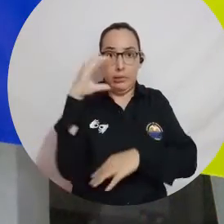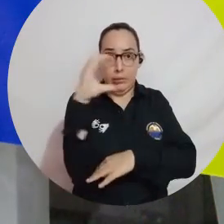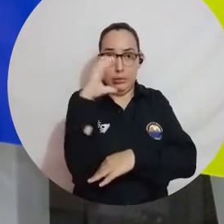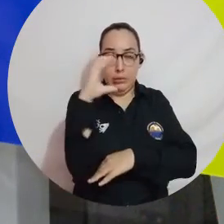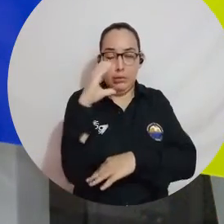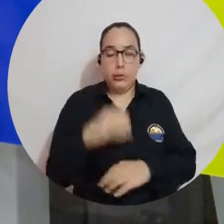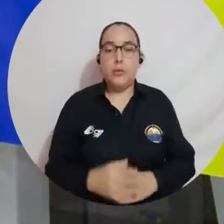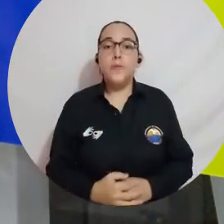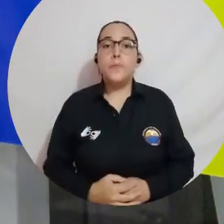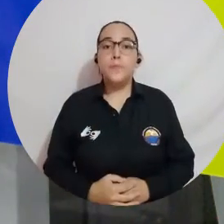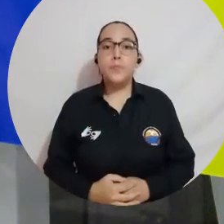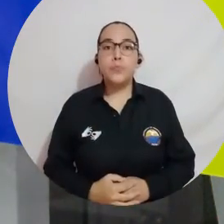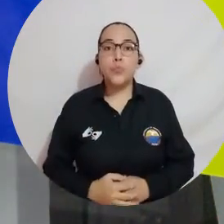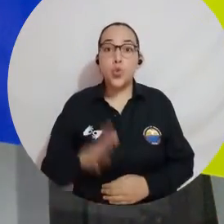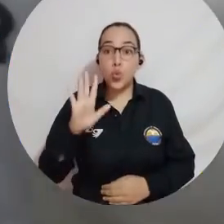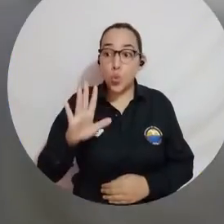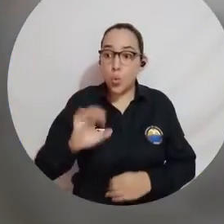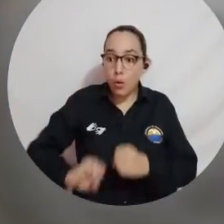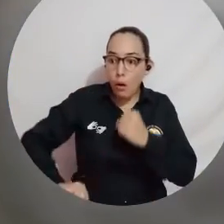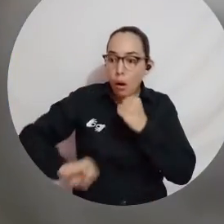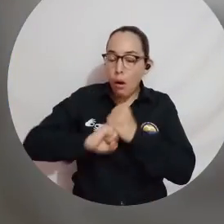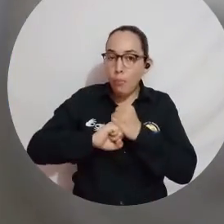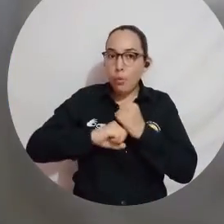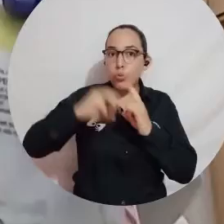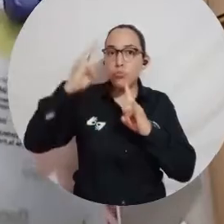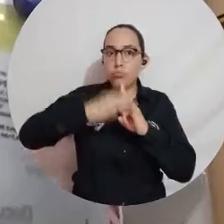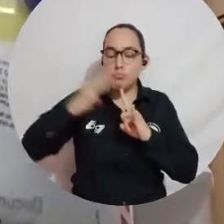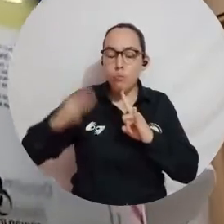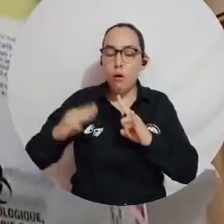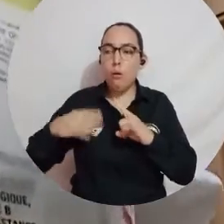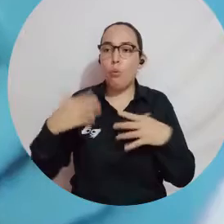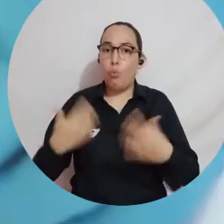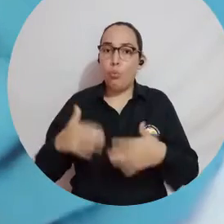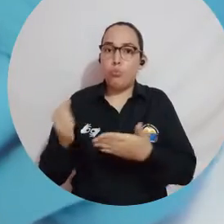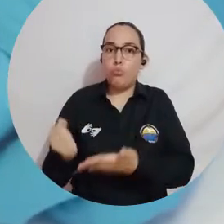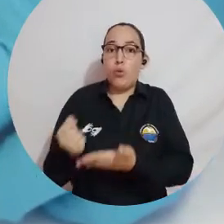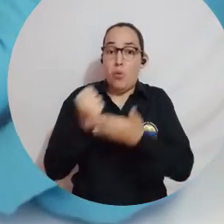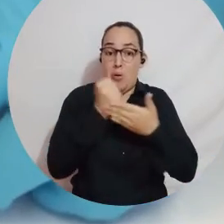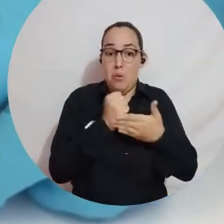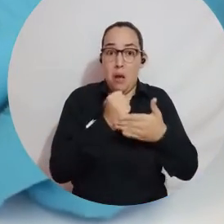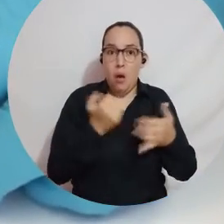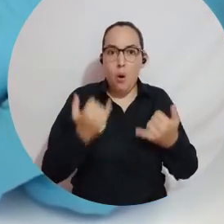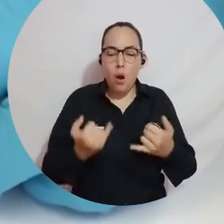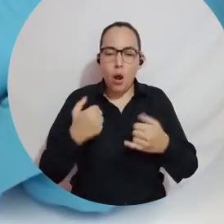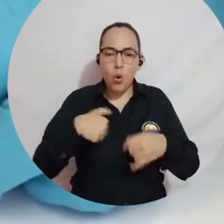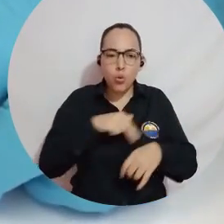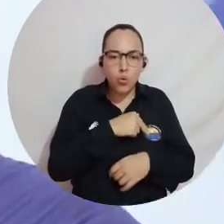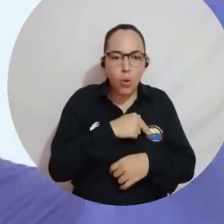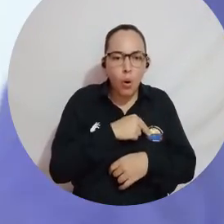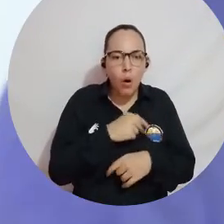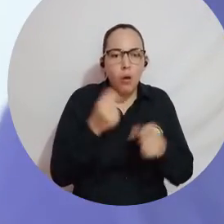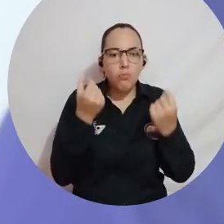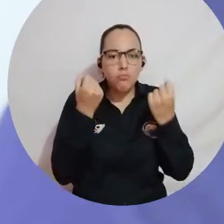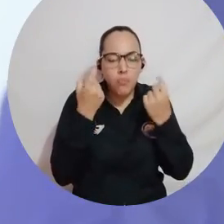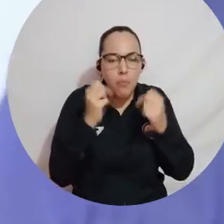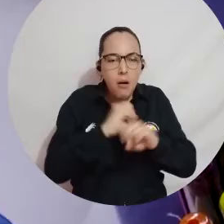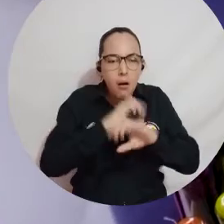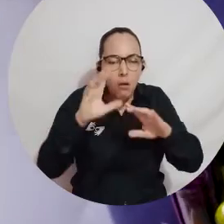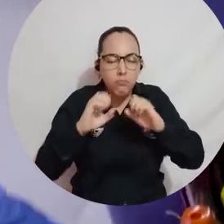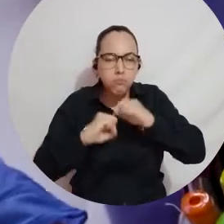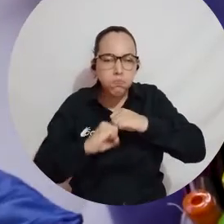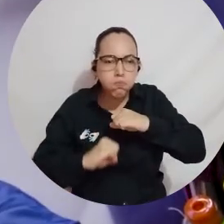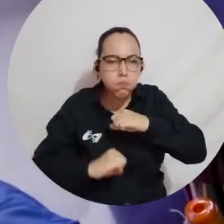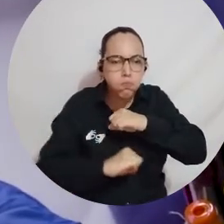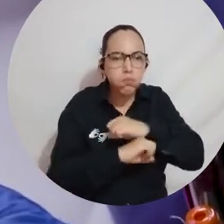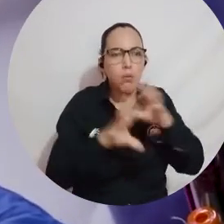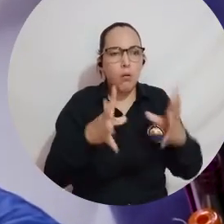Colombia, y la participación de la Universidad nos permite en este momento fortalecer en la propia